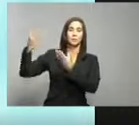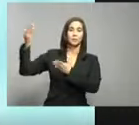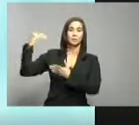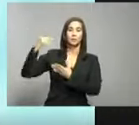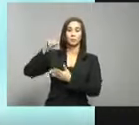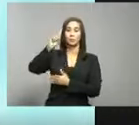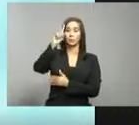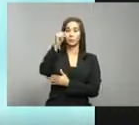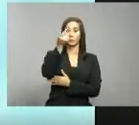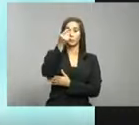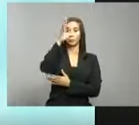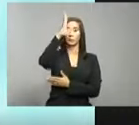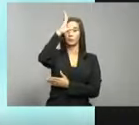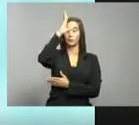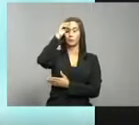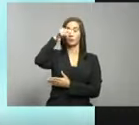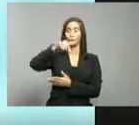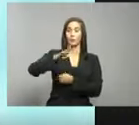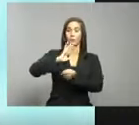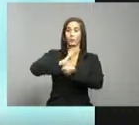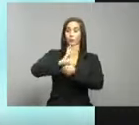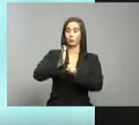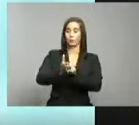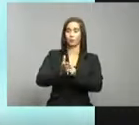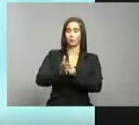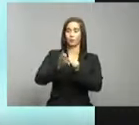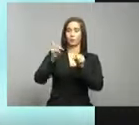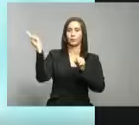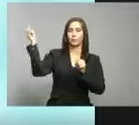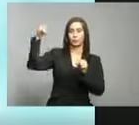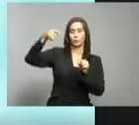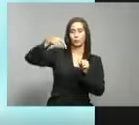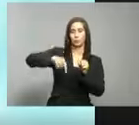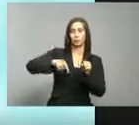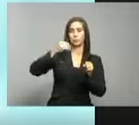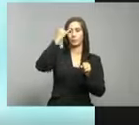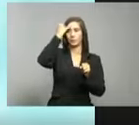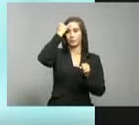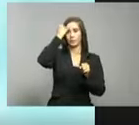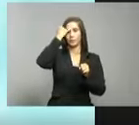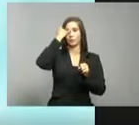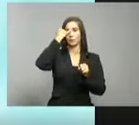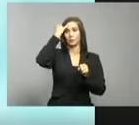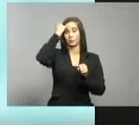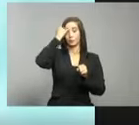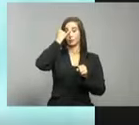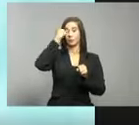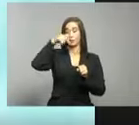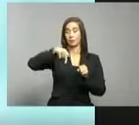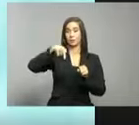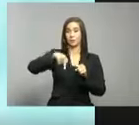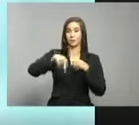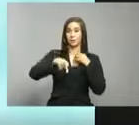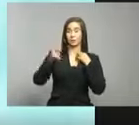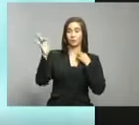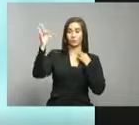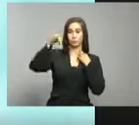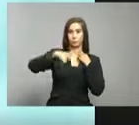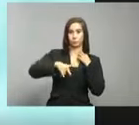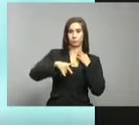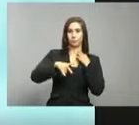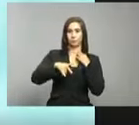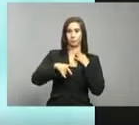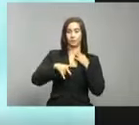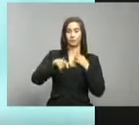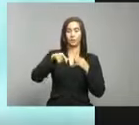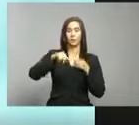una servidora pública, por cierto, empleada de una entidad del Ministerio de Salud Pública, estuvo